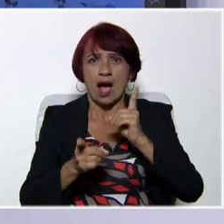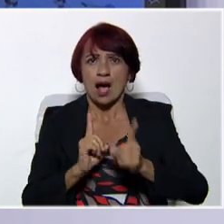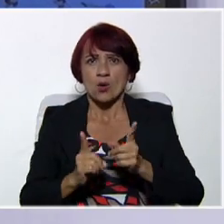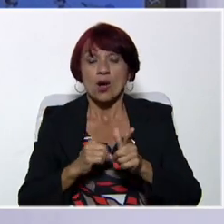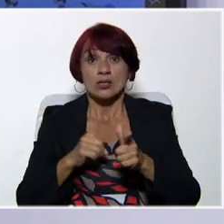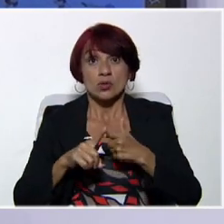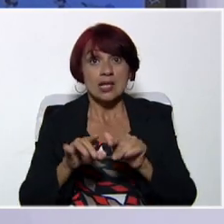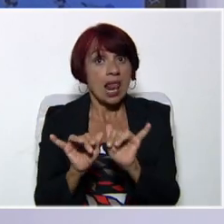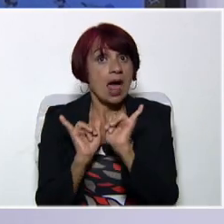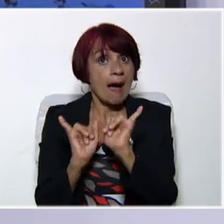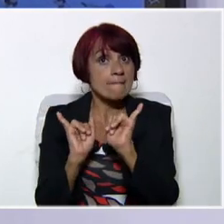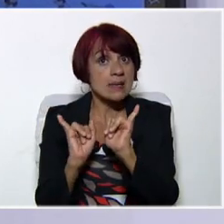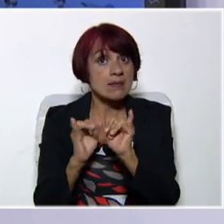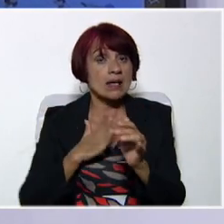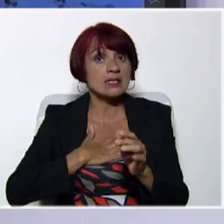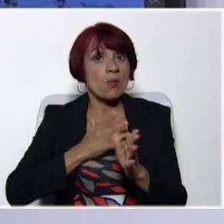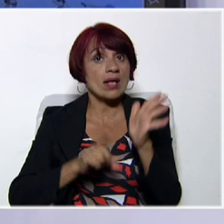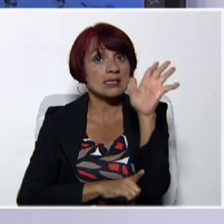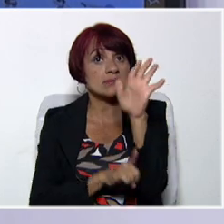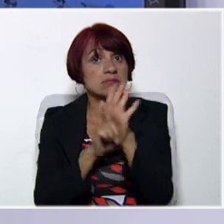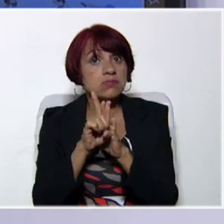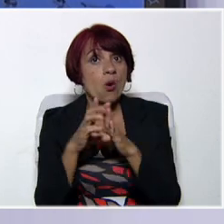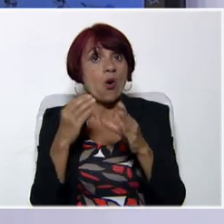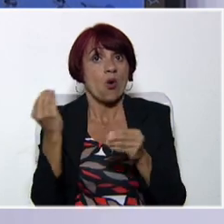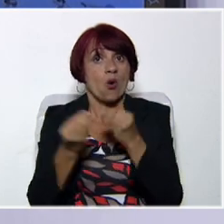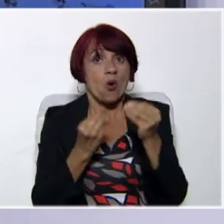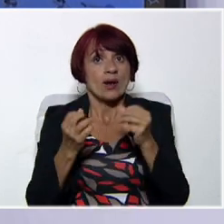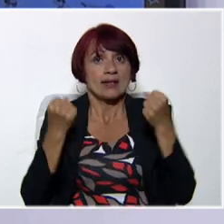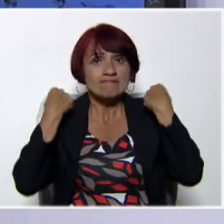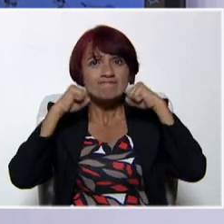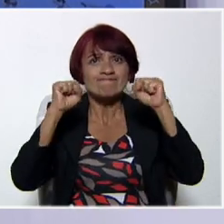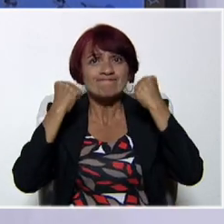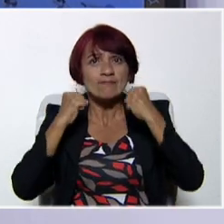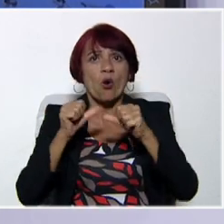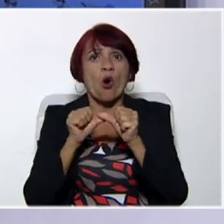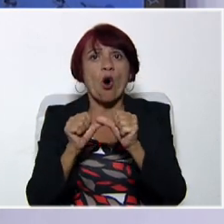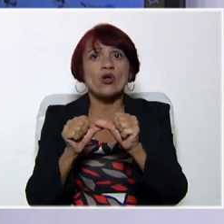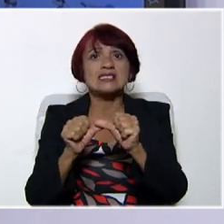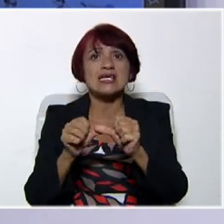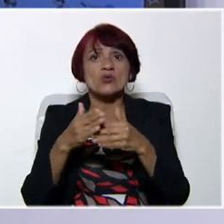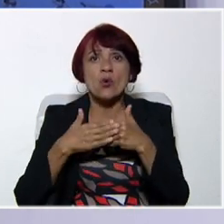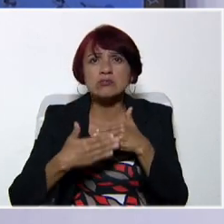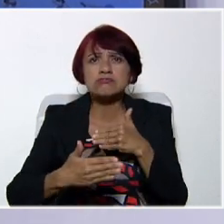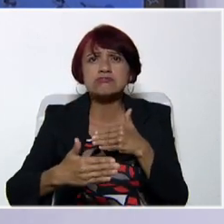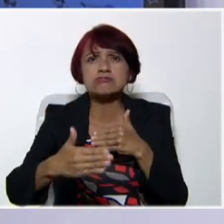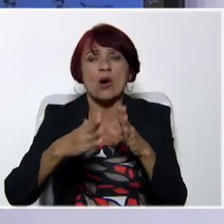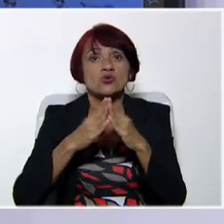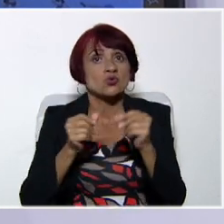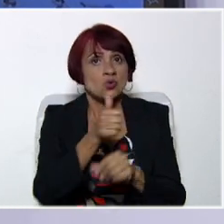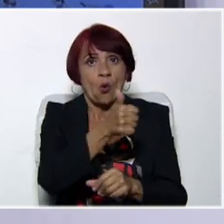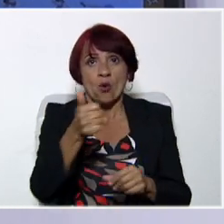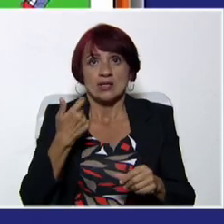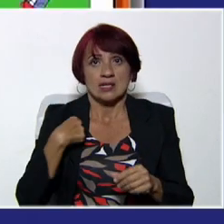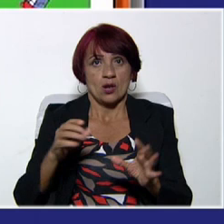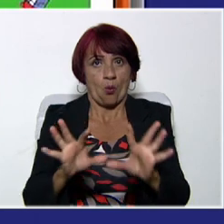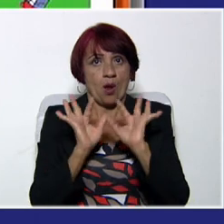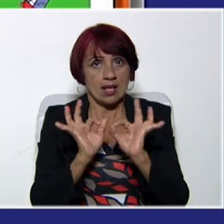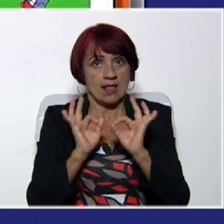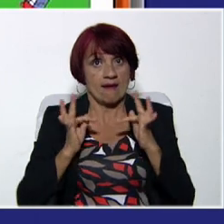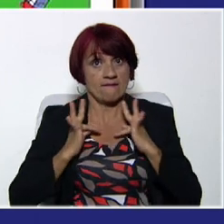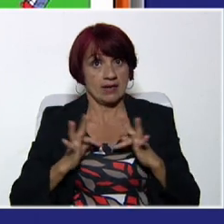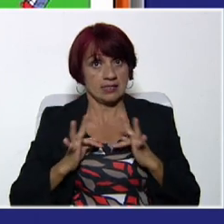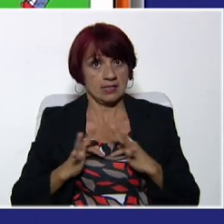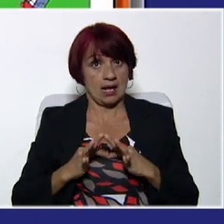Las mismas se pueden desarrollar con el entrenamiento continuo. Todos tenemos cualidades físicas porque unas